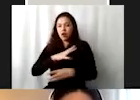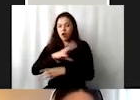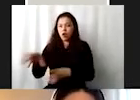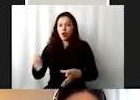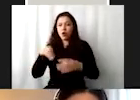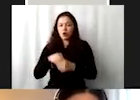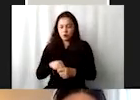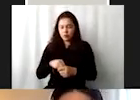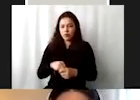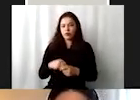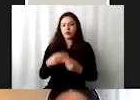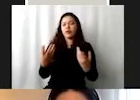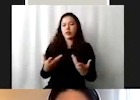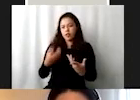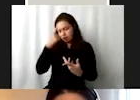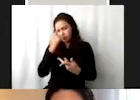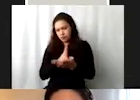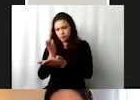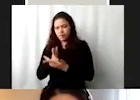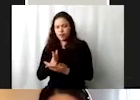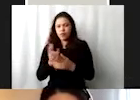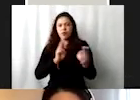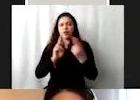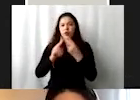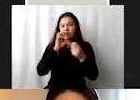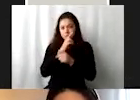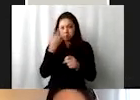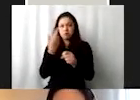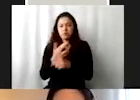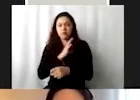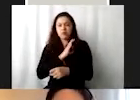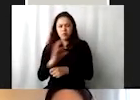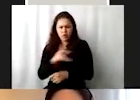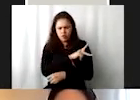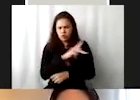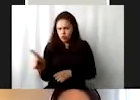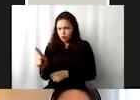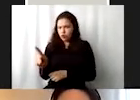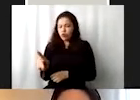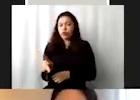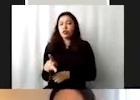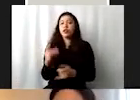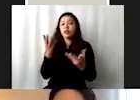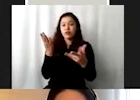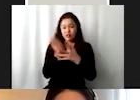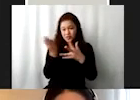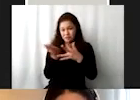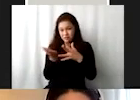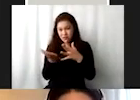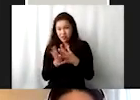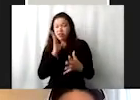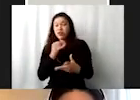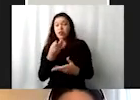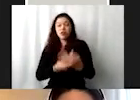Universal porque es para todos y con responsabilidades también para todos. Es indivisible, busca que toda la agenda